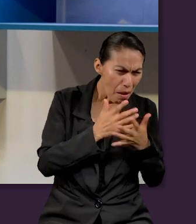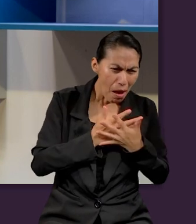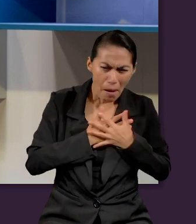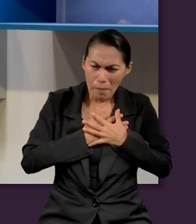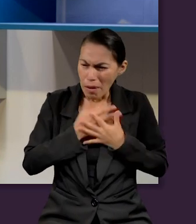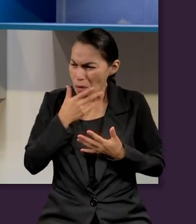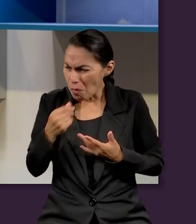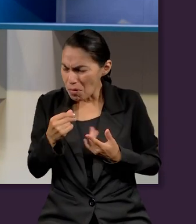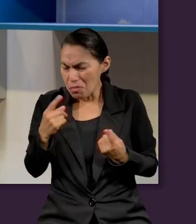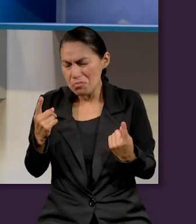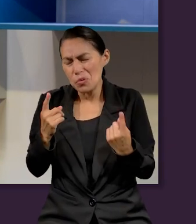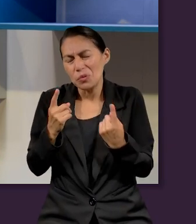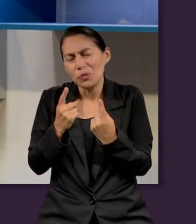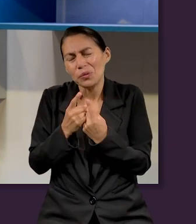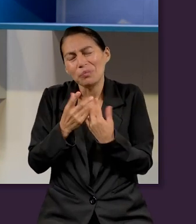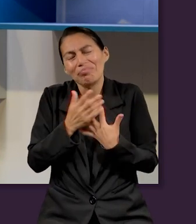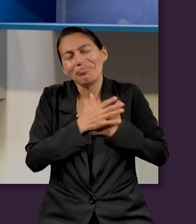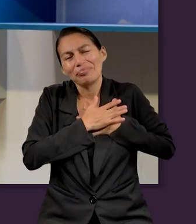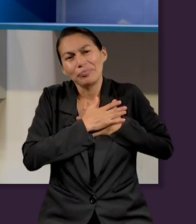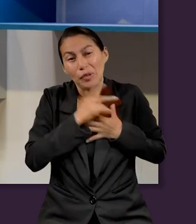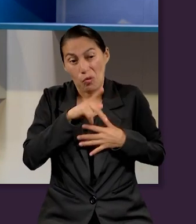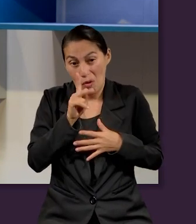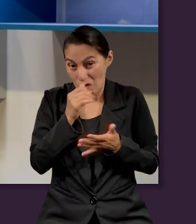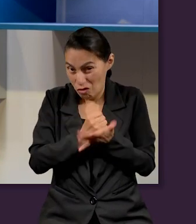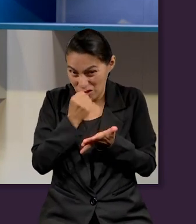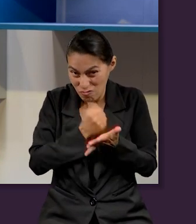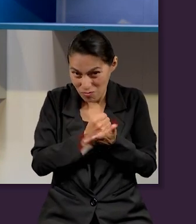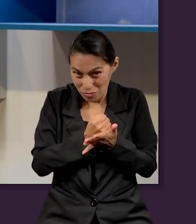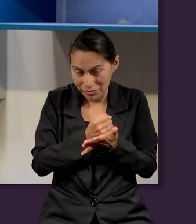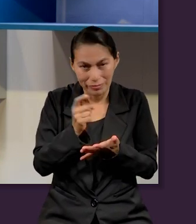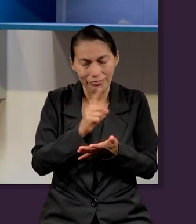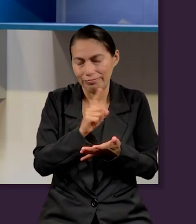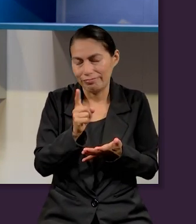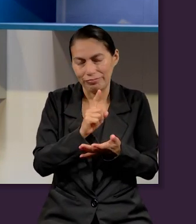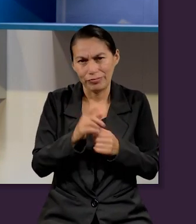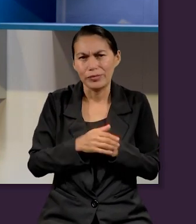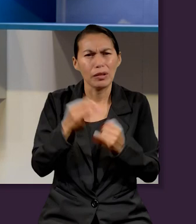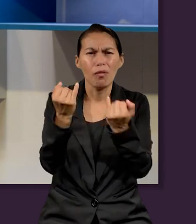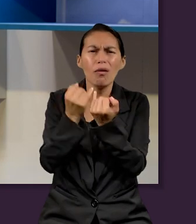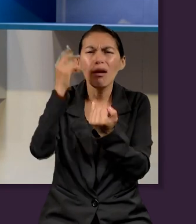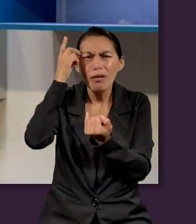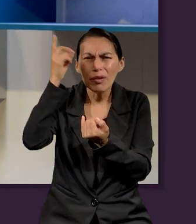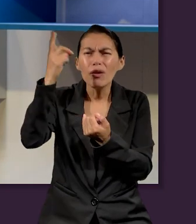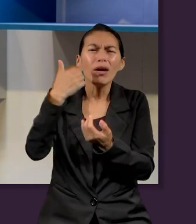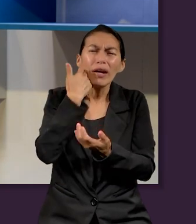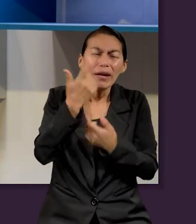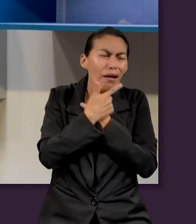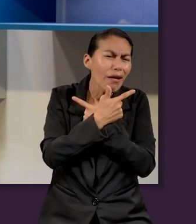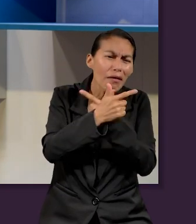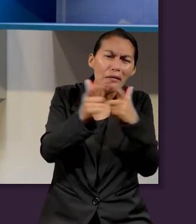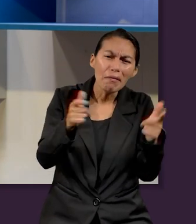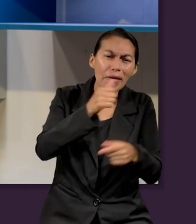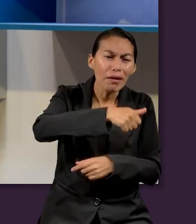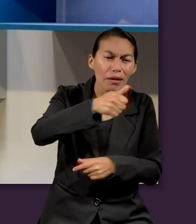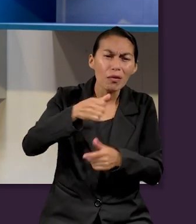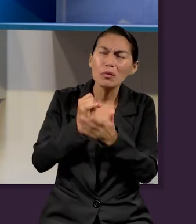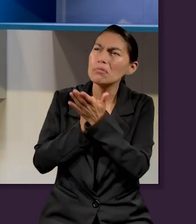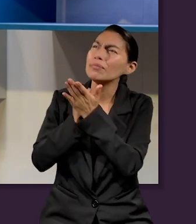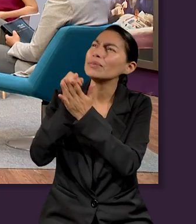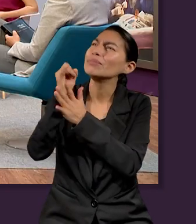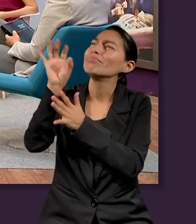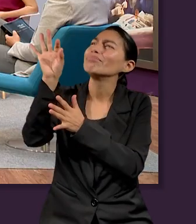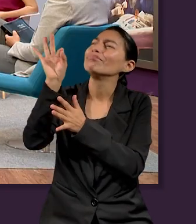esclavitud no puede generar amor. Es la libertad. Y Dios